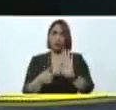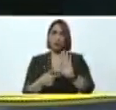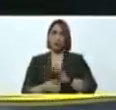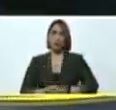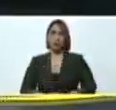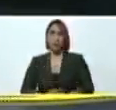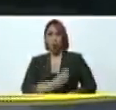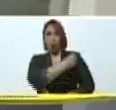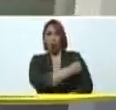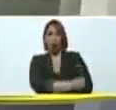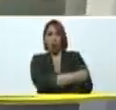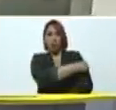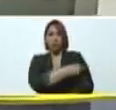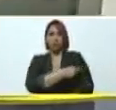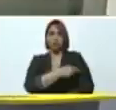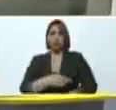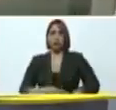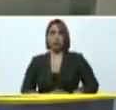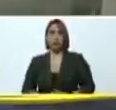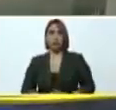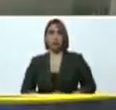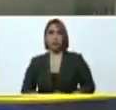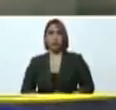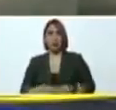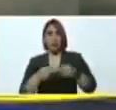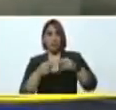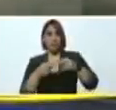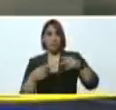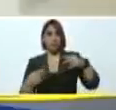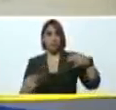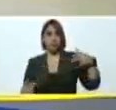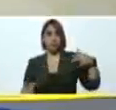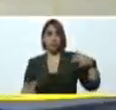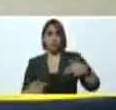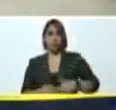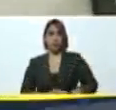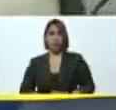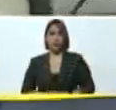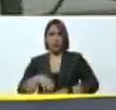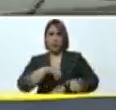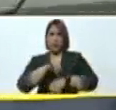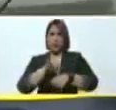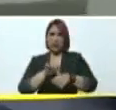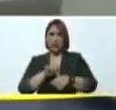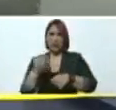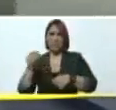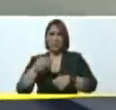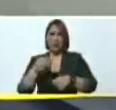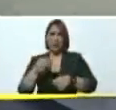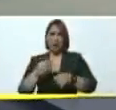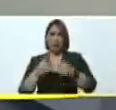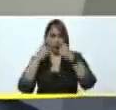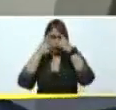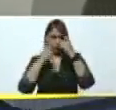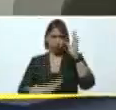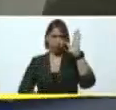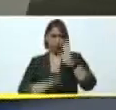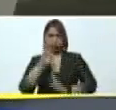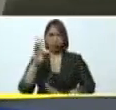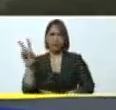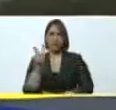hospital hemato-oncológico y de radiocirugía más avanzado de Venezuela,